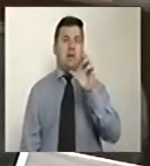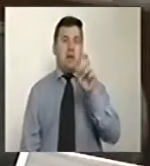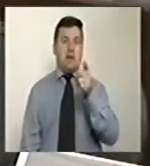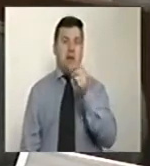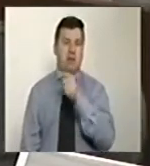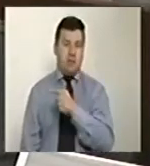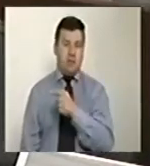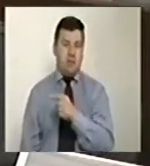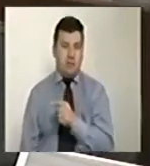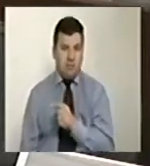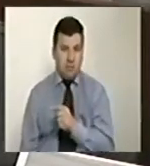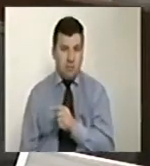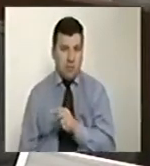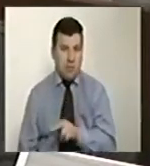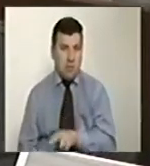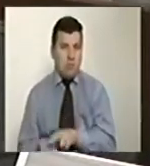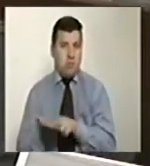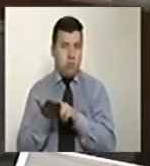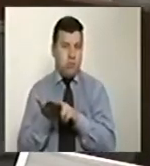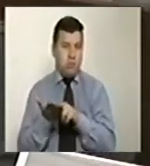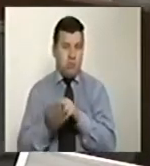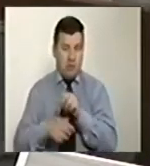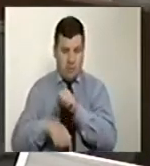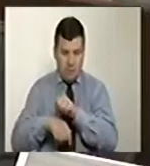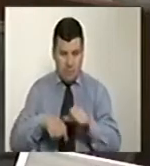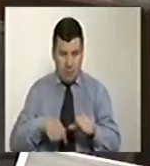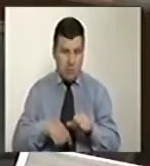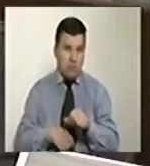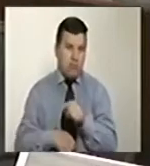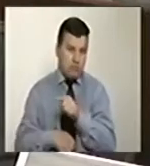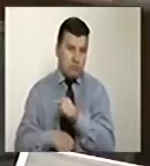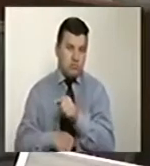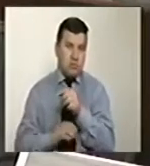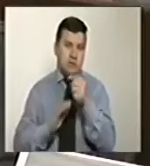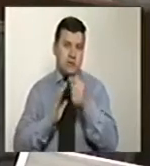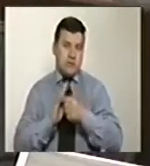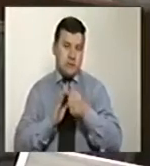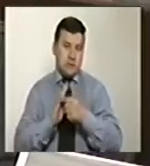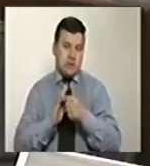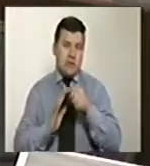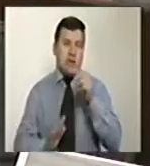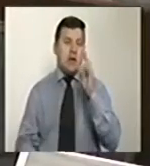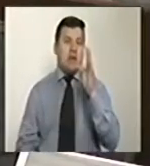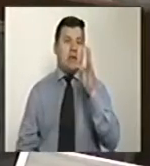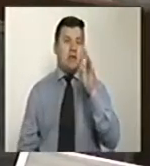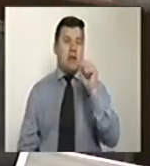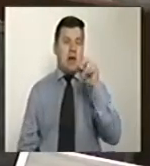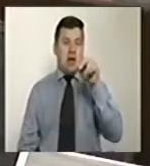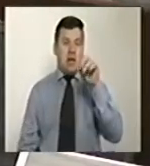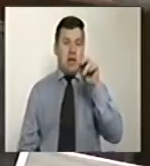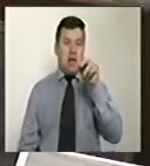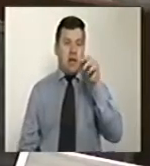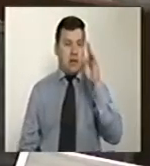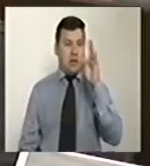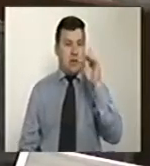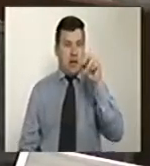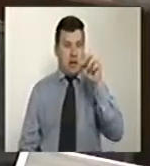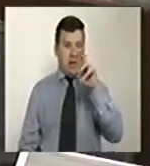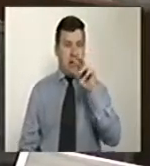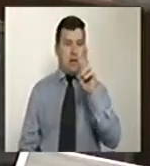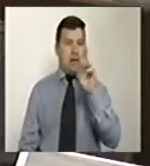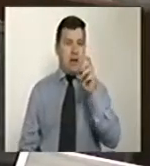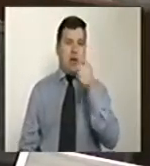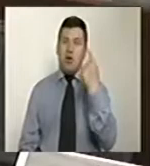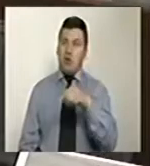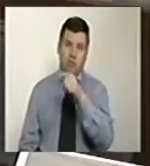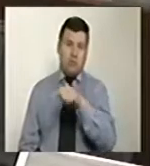recupera de una intervención quirúrgica, razón por la cual su señora esposa, la senadora Tania Vega, no puede estar